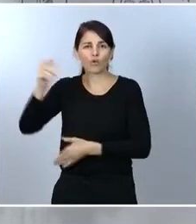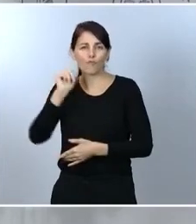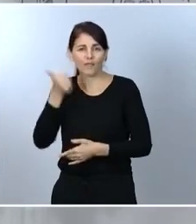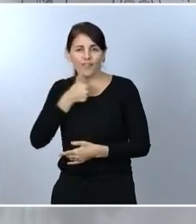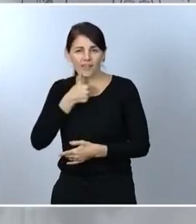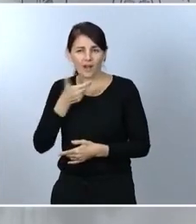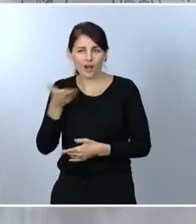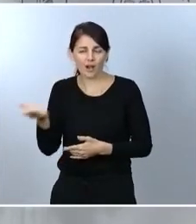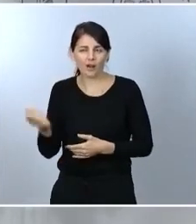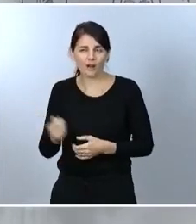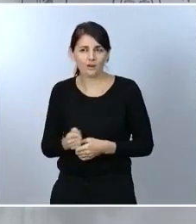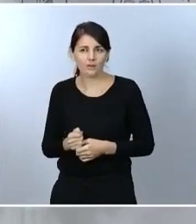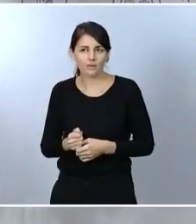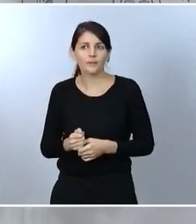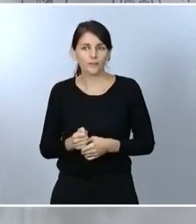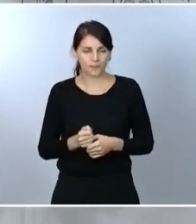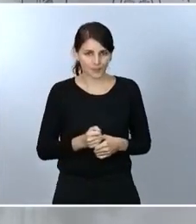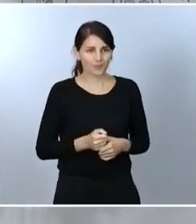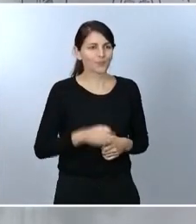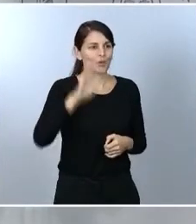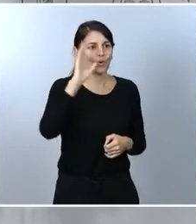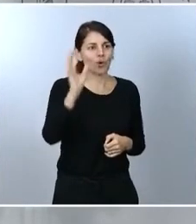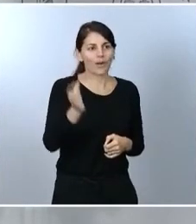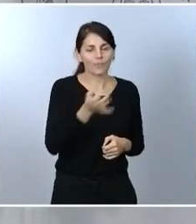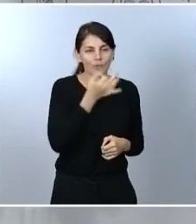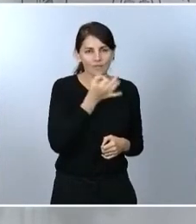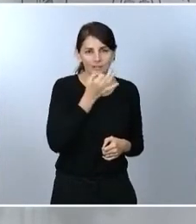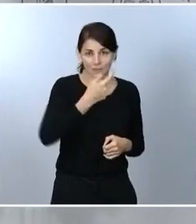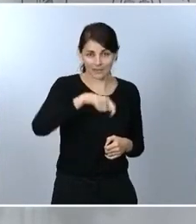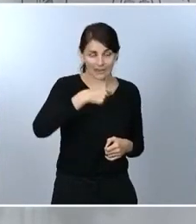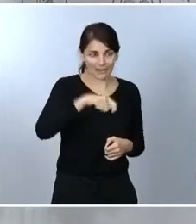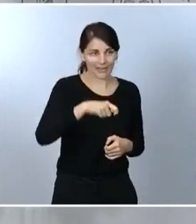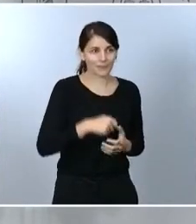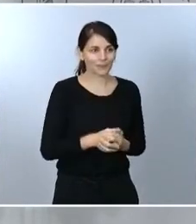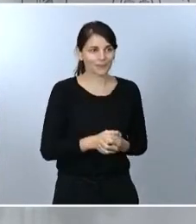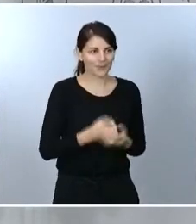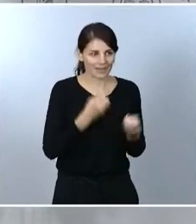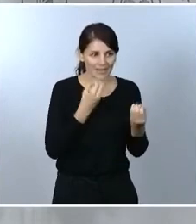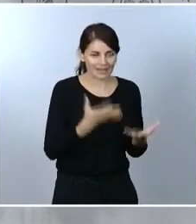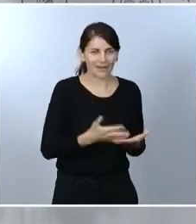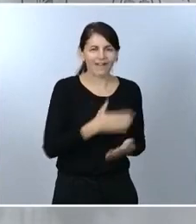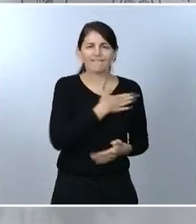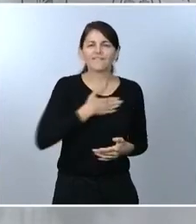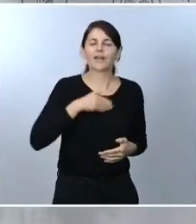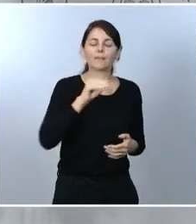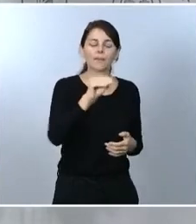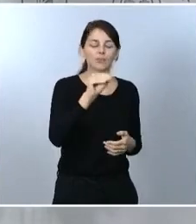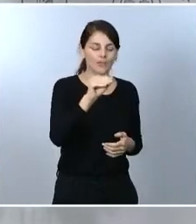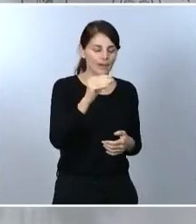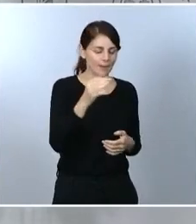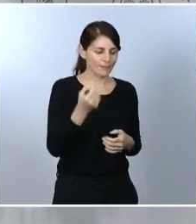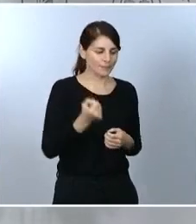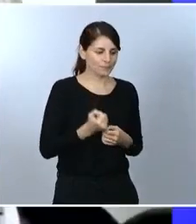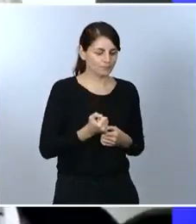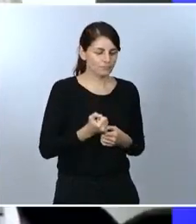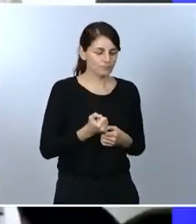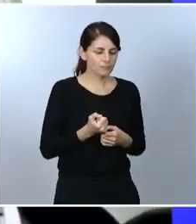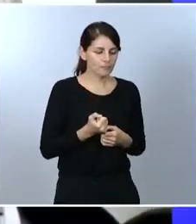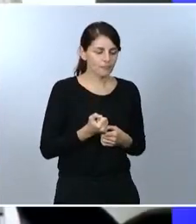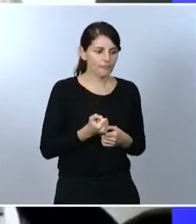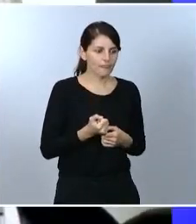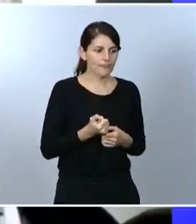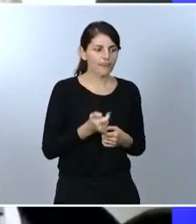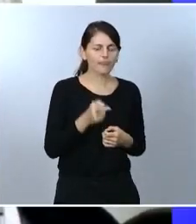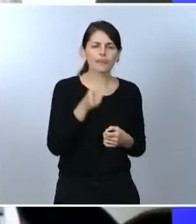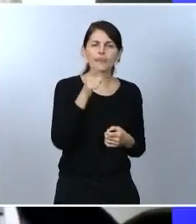Sí, hola, buenas tardes, presidente, ¿qué tal? Quería preguntarle, usted ha dicho que se podrán